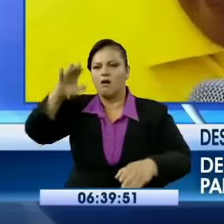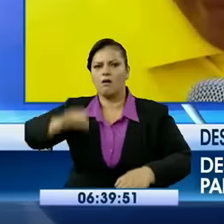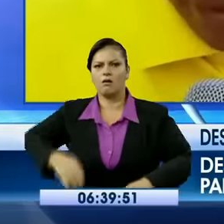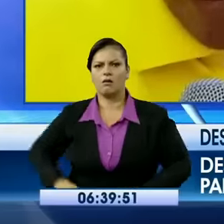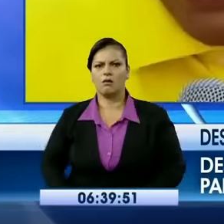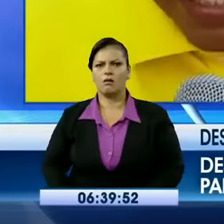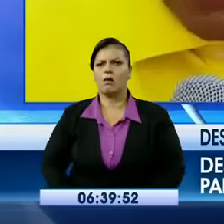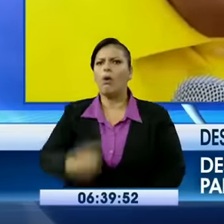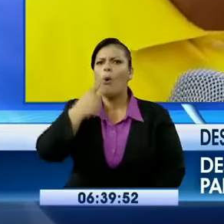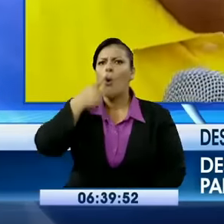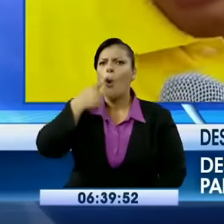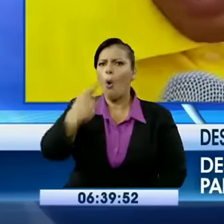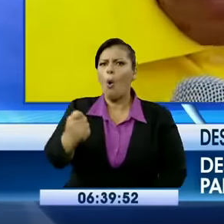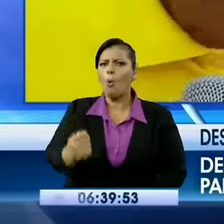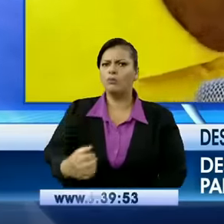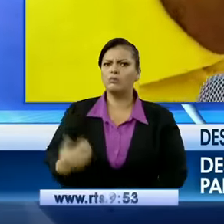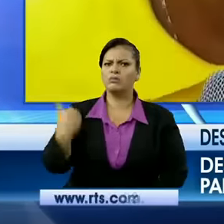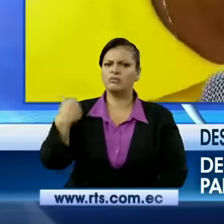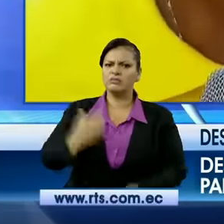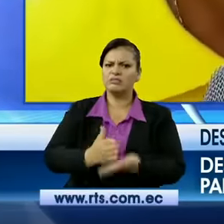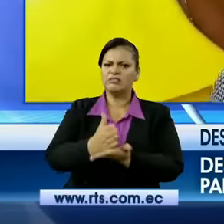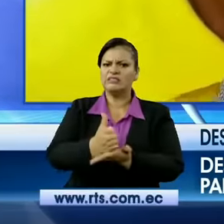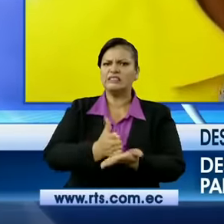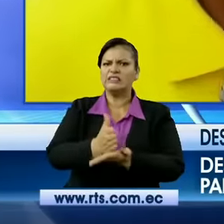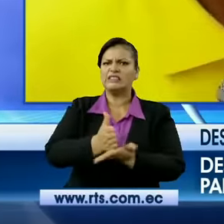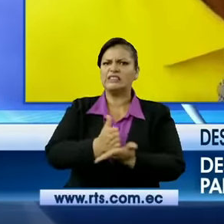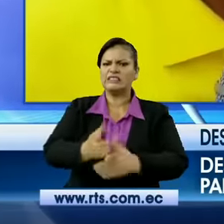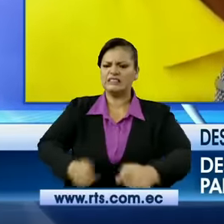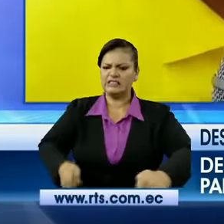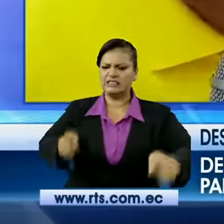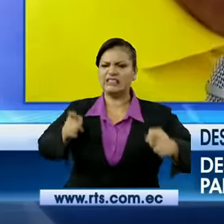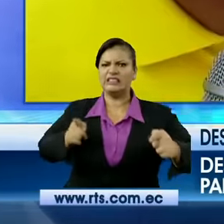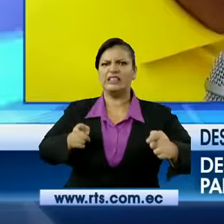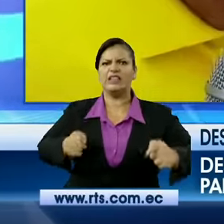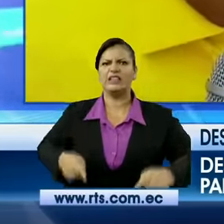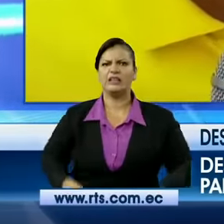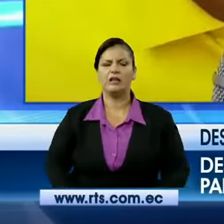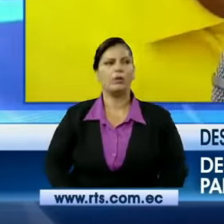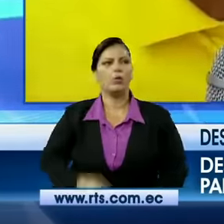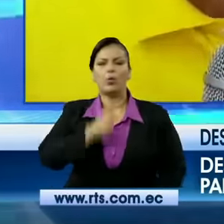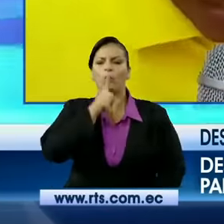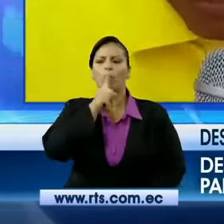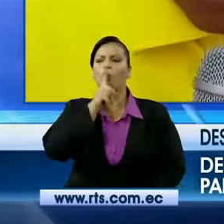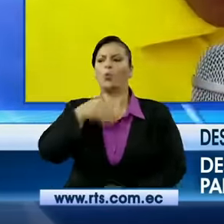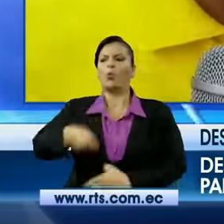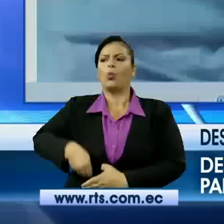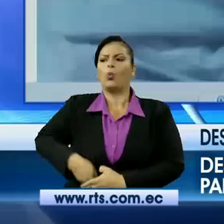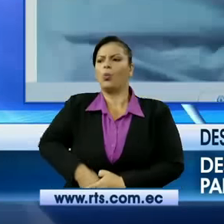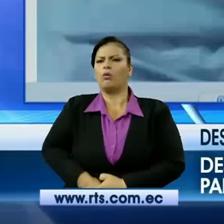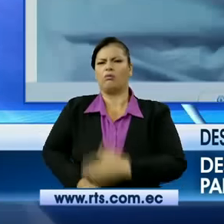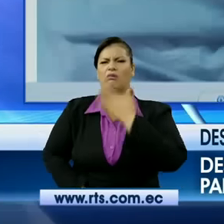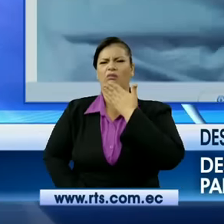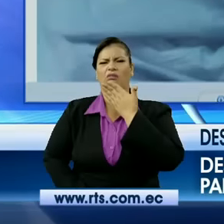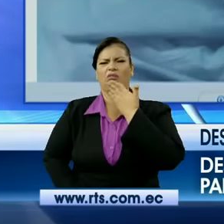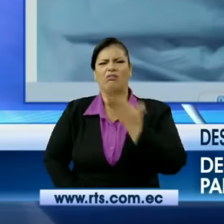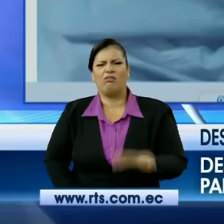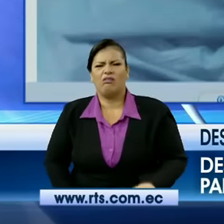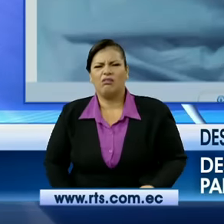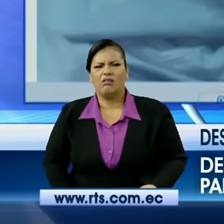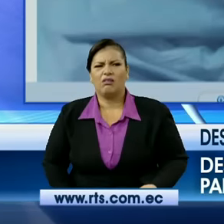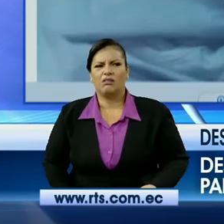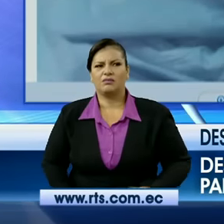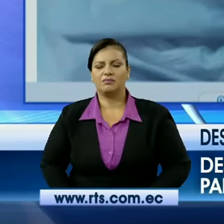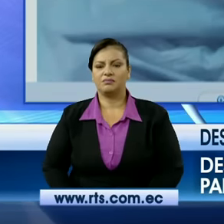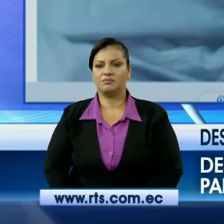matachancho que parecía camalero? A ver, ¿de dónde? ¿Cómo lo entró? ¿Cómo entró con eso? Yo creo que